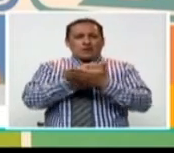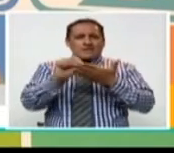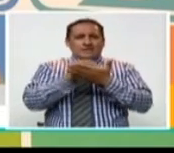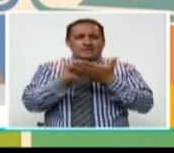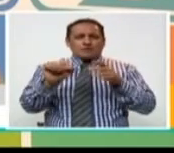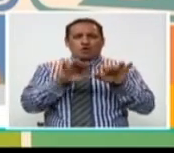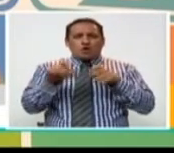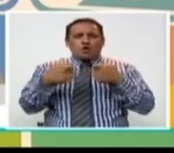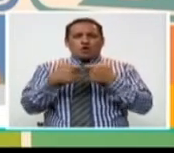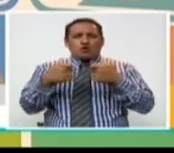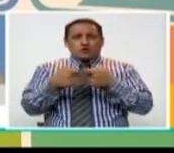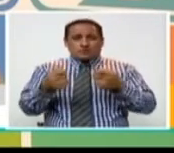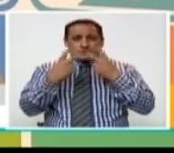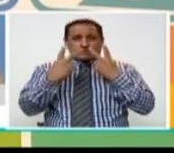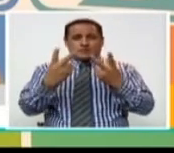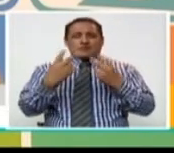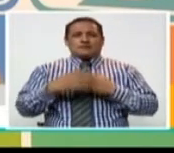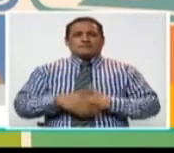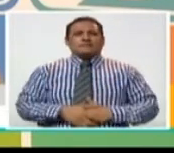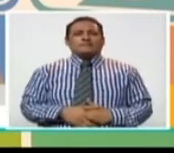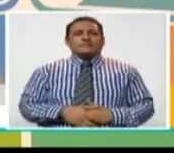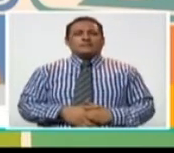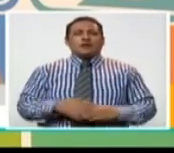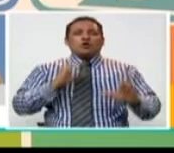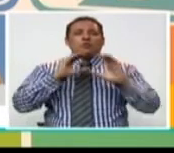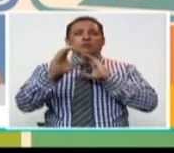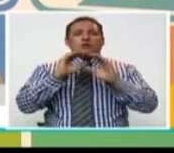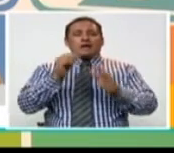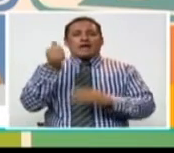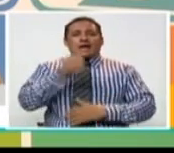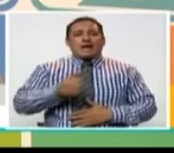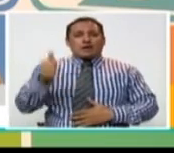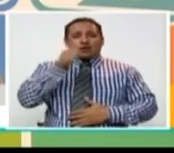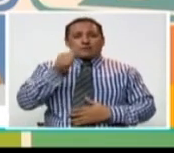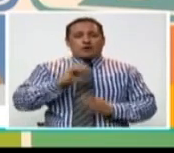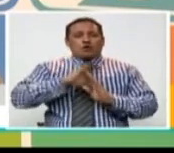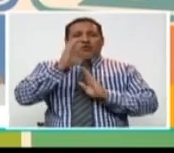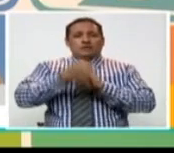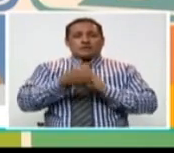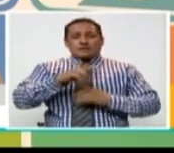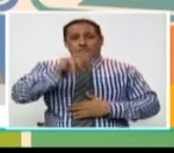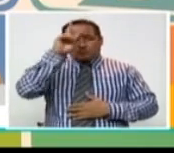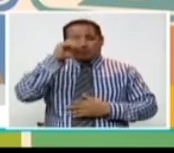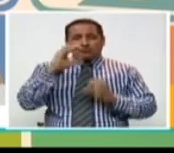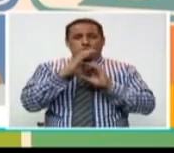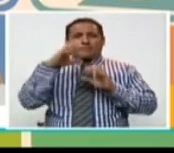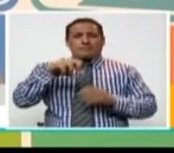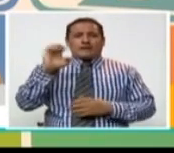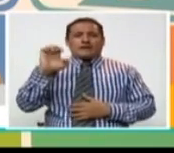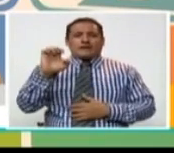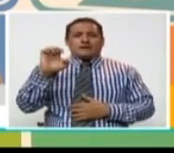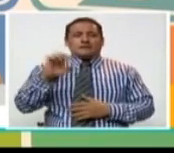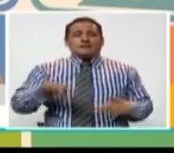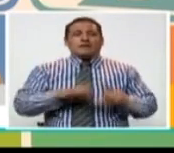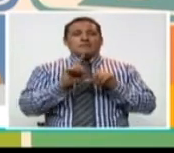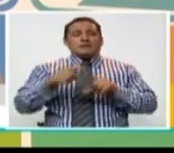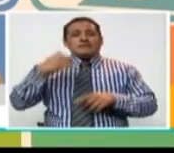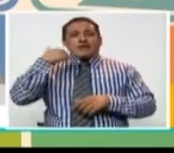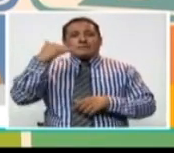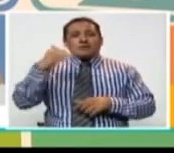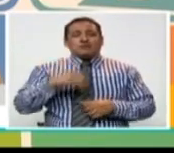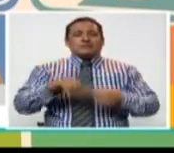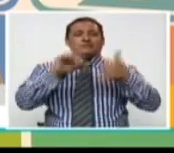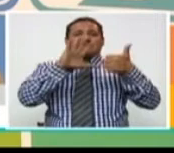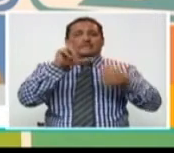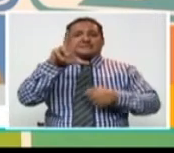escribiendo al correo que aparece ya en pantalla, comunicaciones arroba conadisperu.gov.pe, llamando